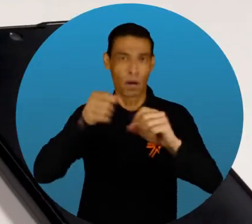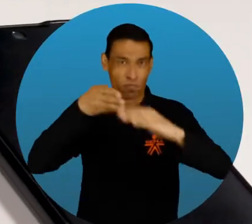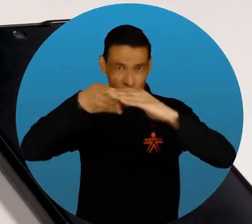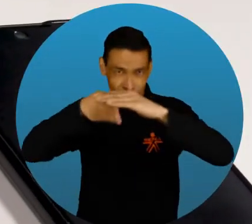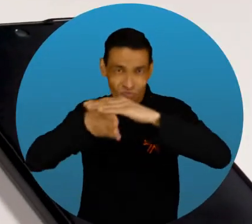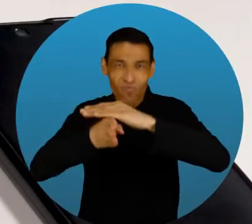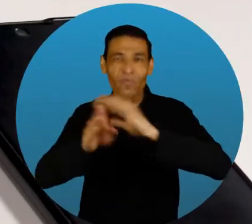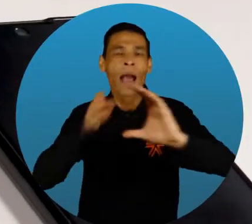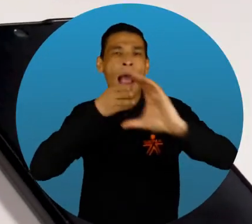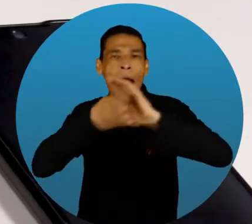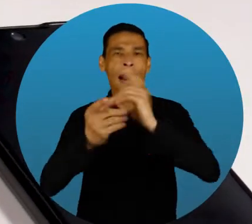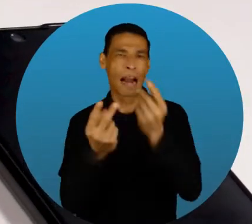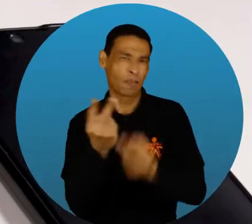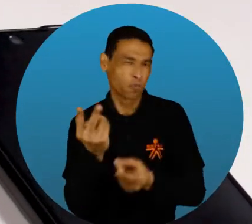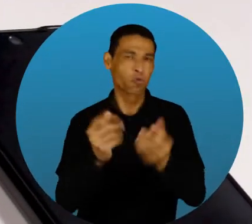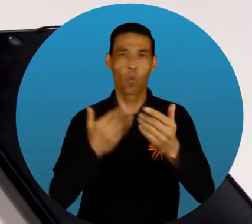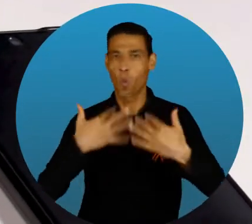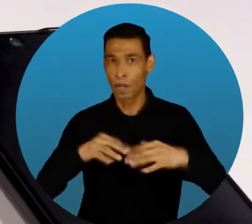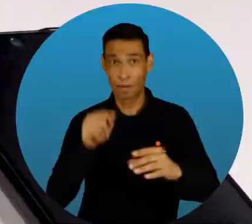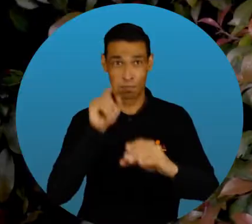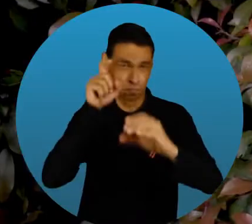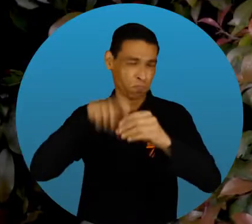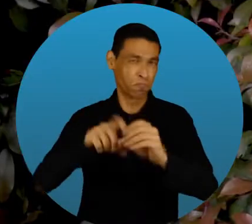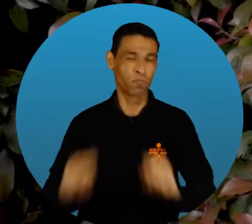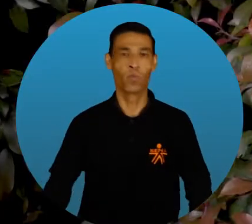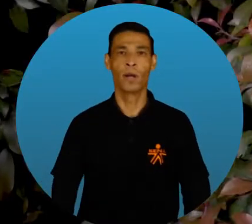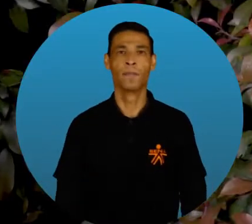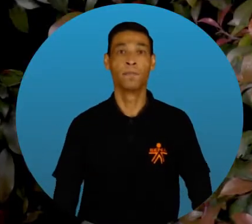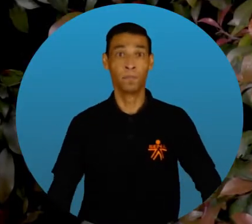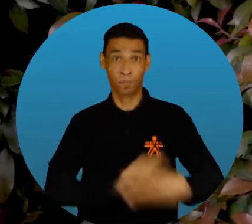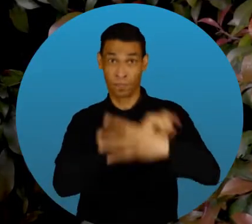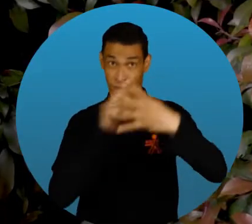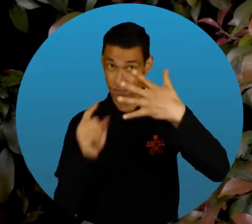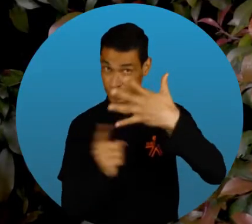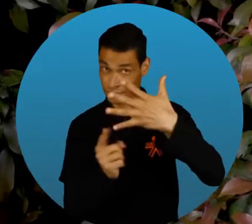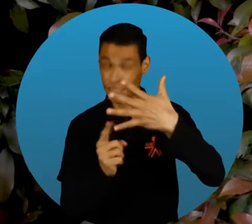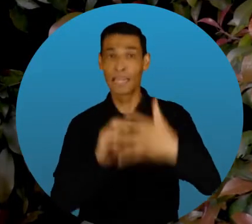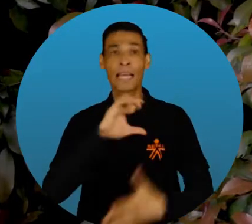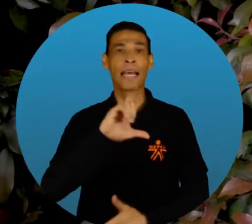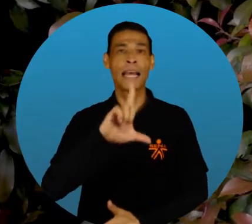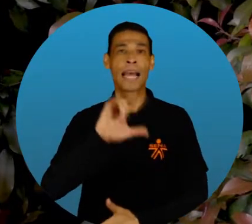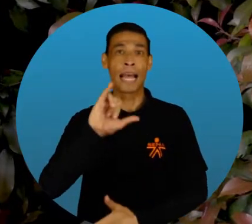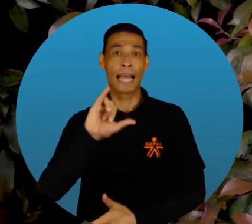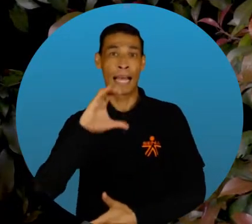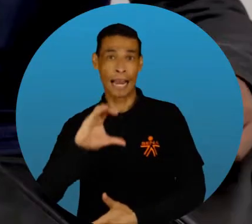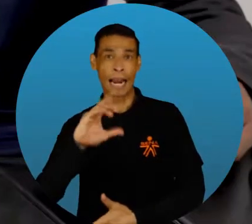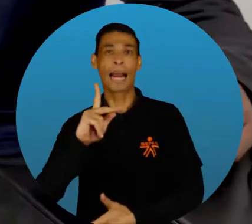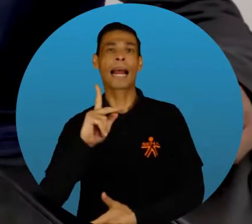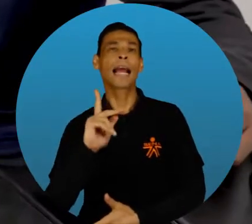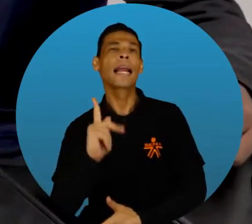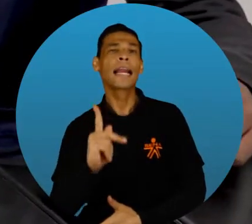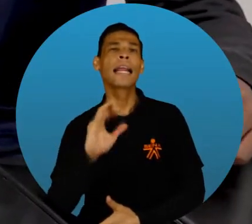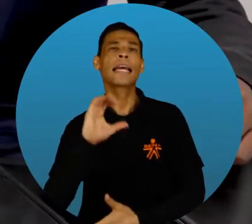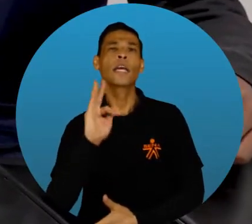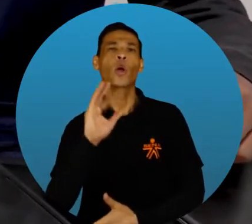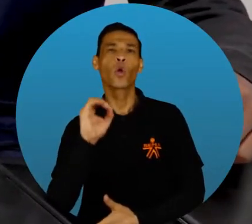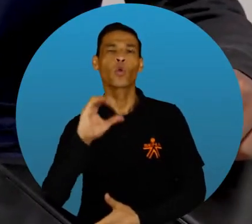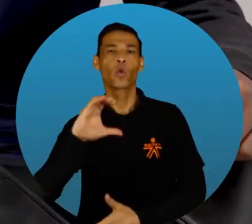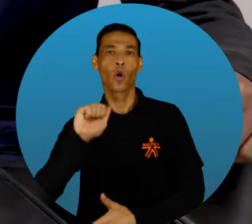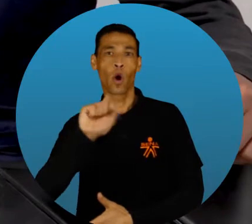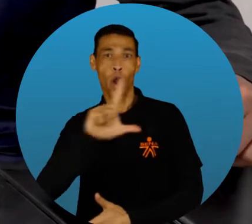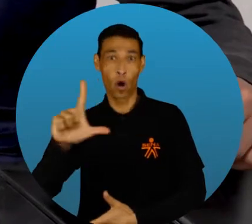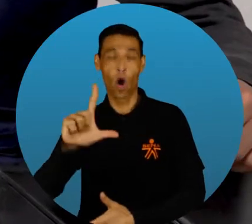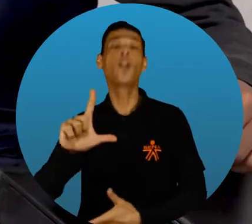de estos dos canales, dependiendo de tus preferencias 5. Click to call Nuestro nuevo canal Accede al servicio